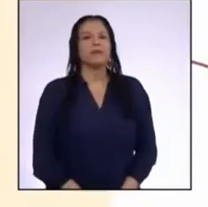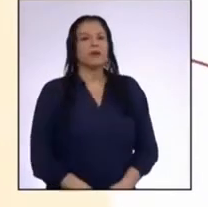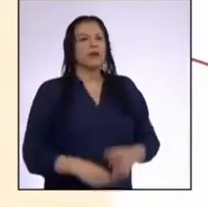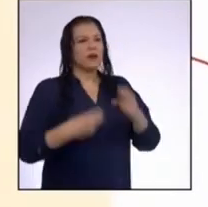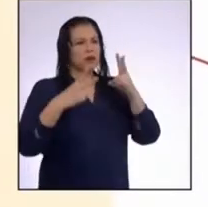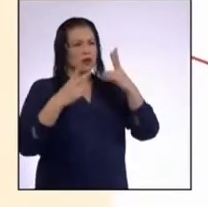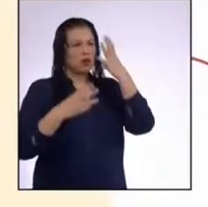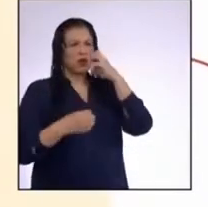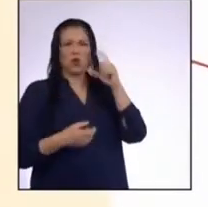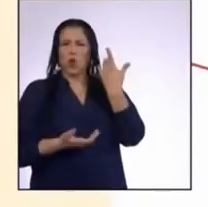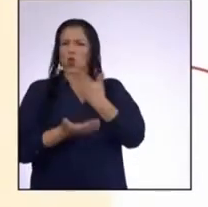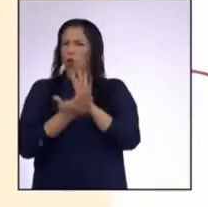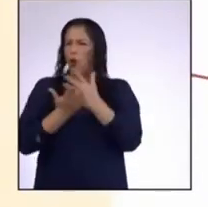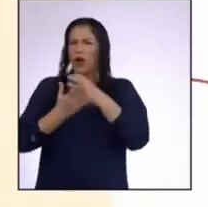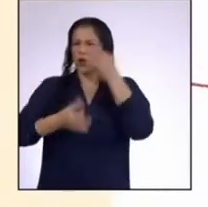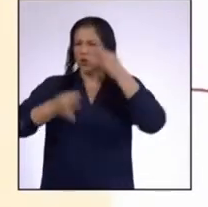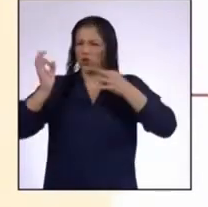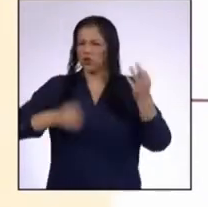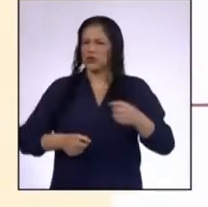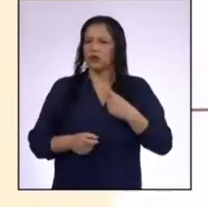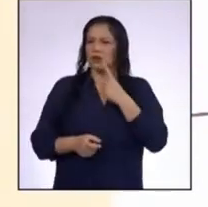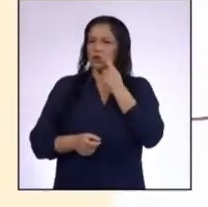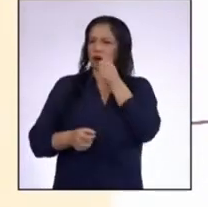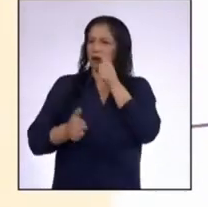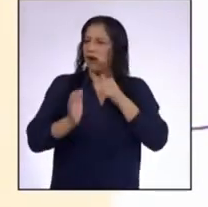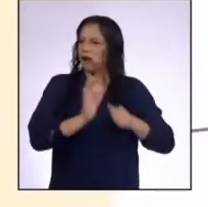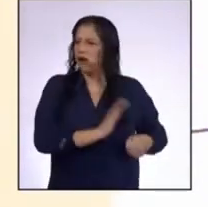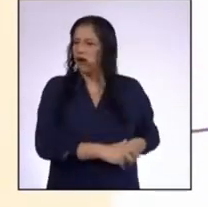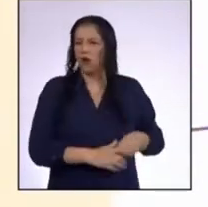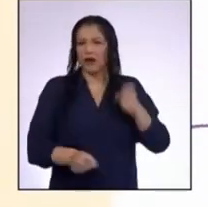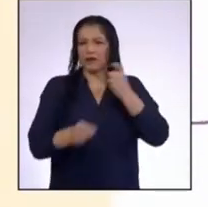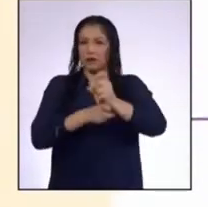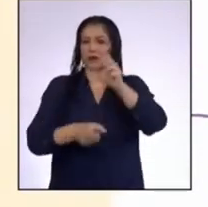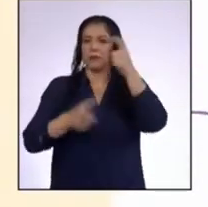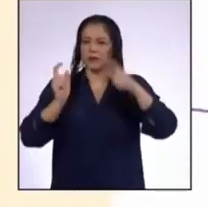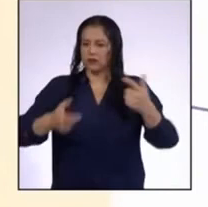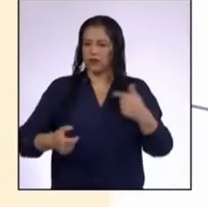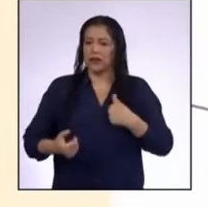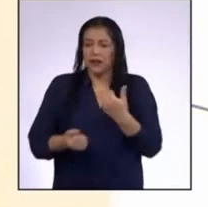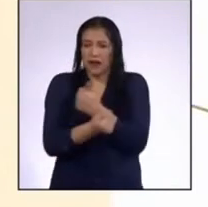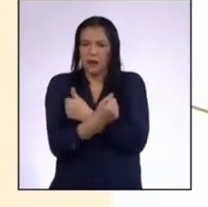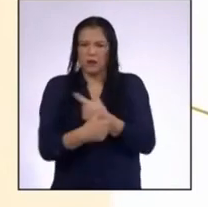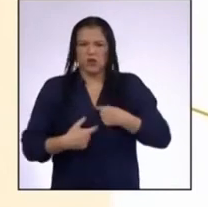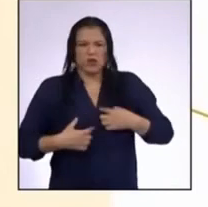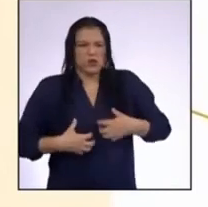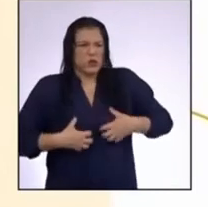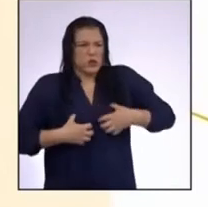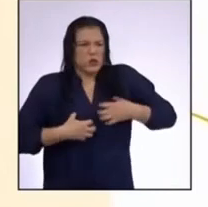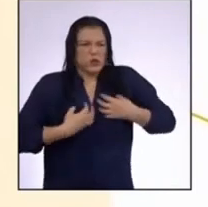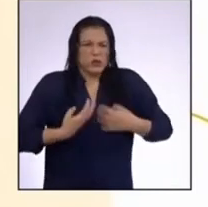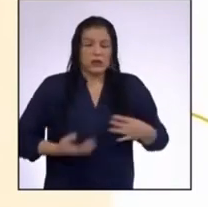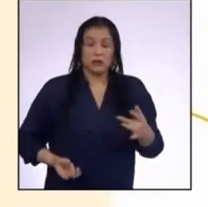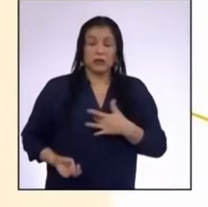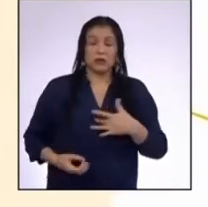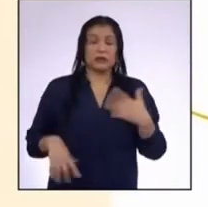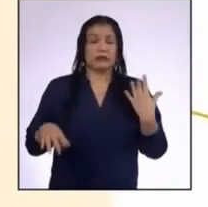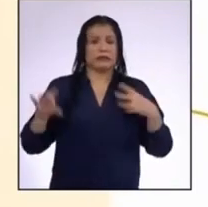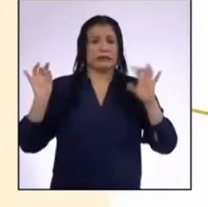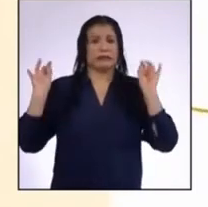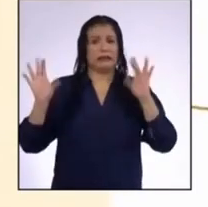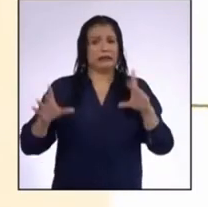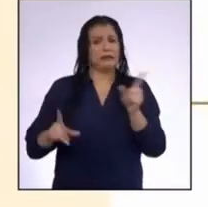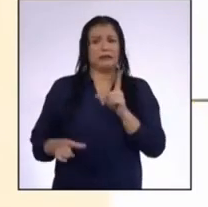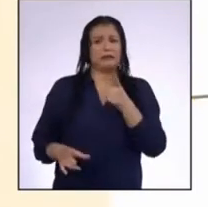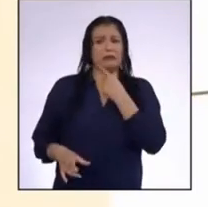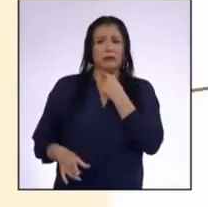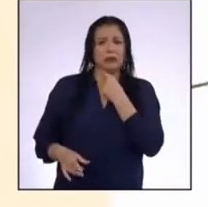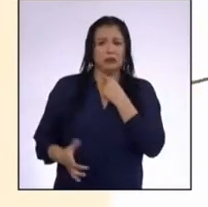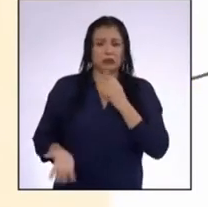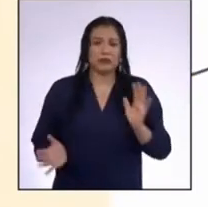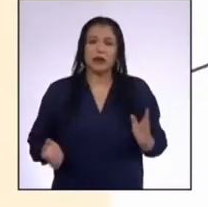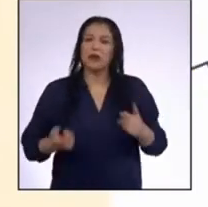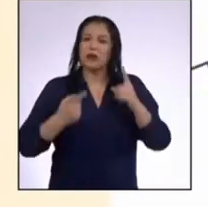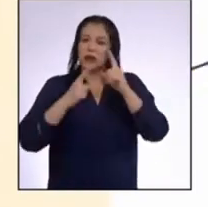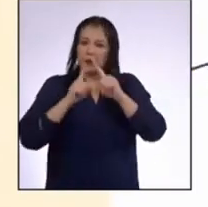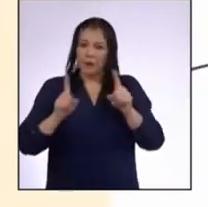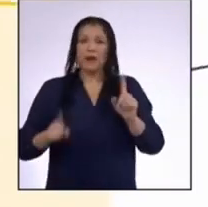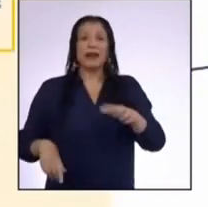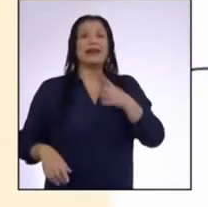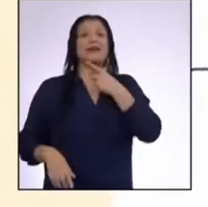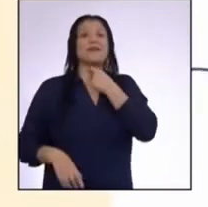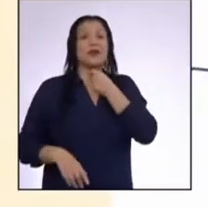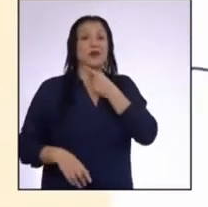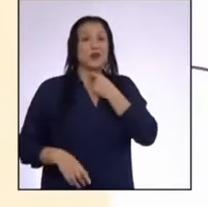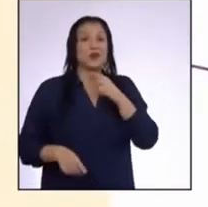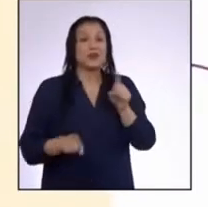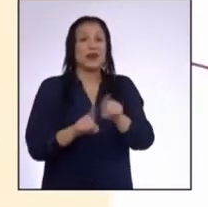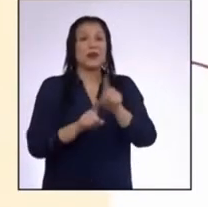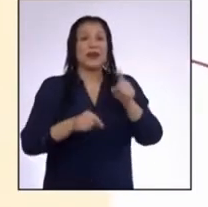cuando veo injusticias Corrupción o que lastiman a las personas que yo quiero Es una sensación fea, no me gusta tenerla Pero la que sí me